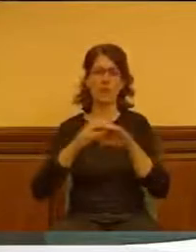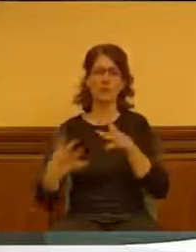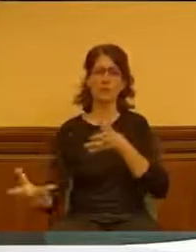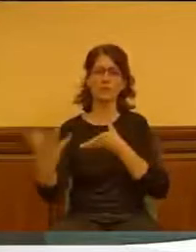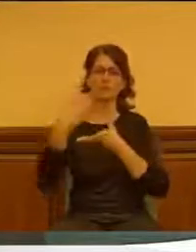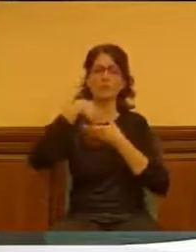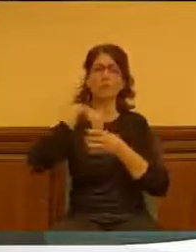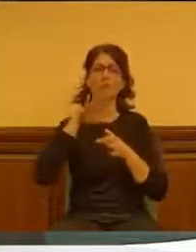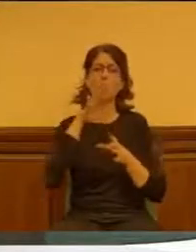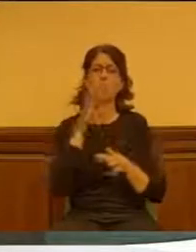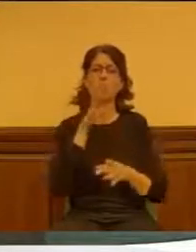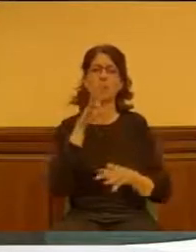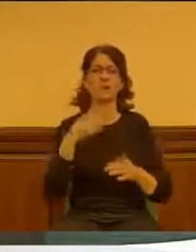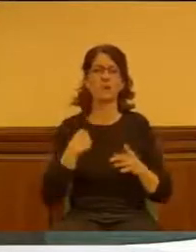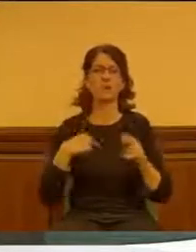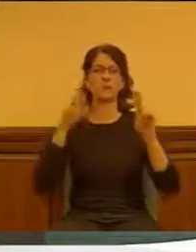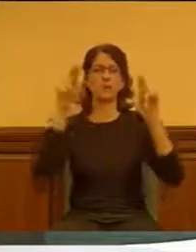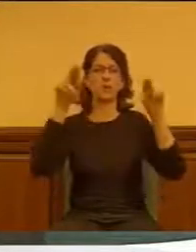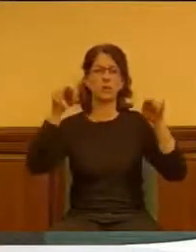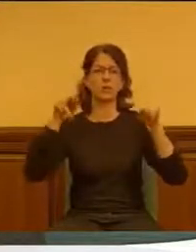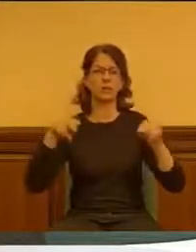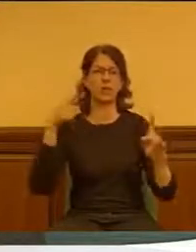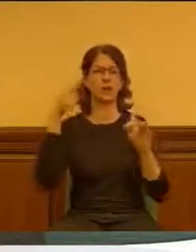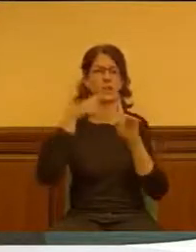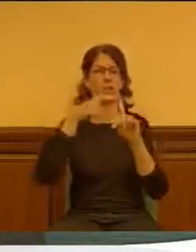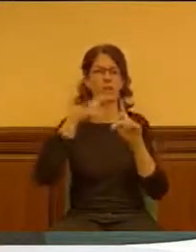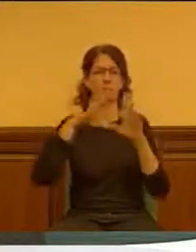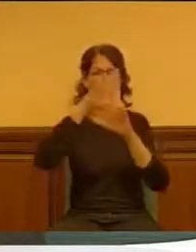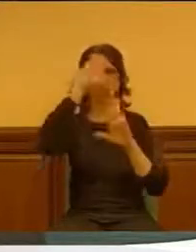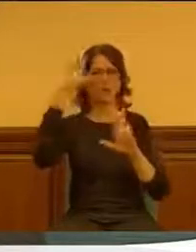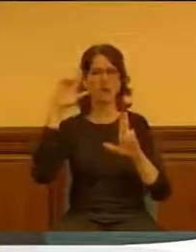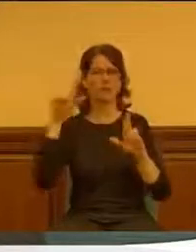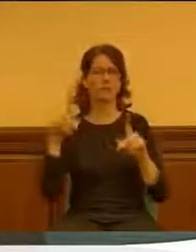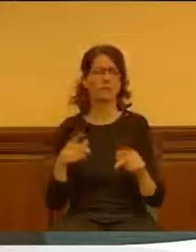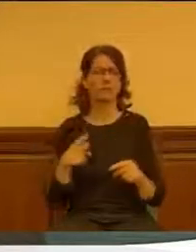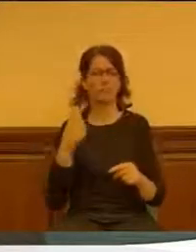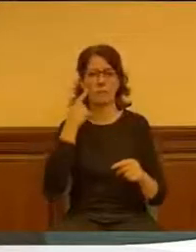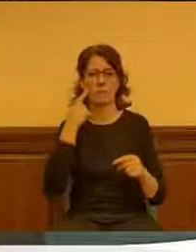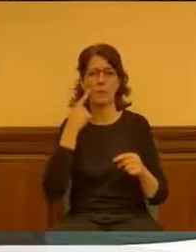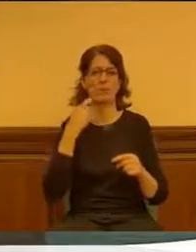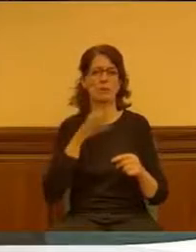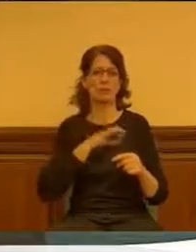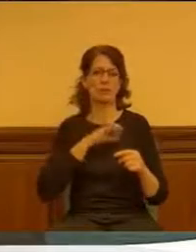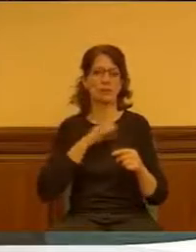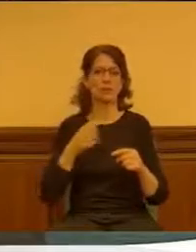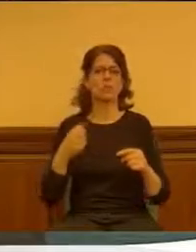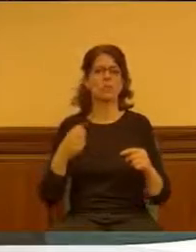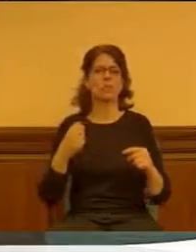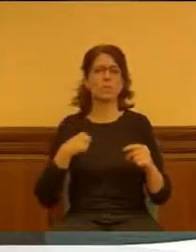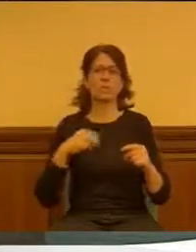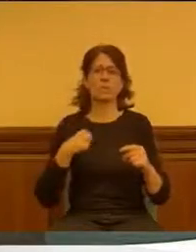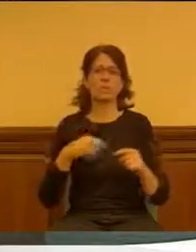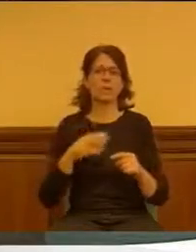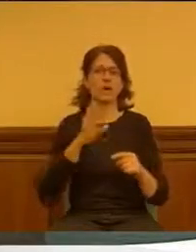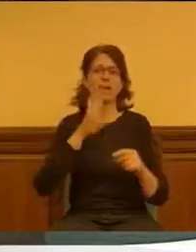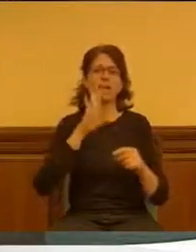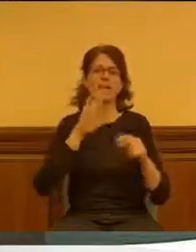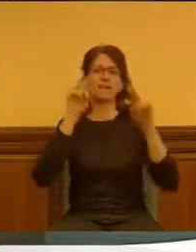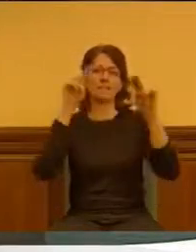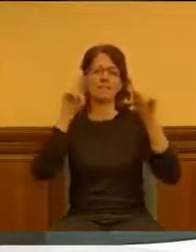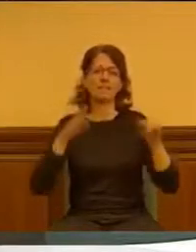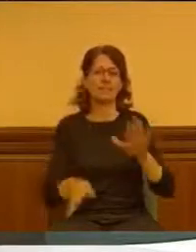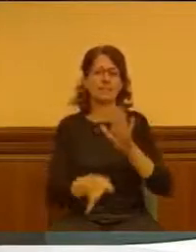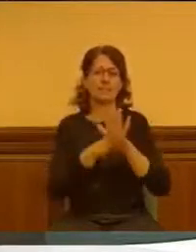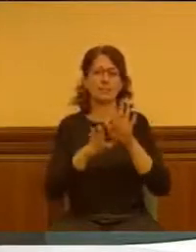residencia referente de la Comunidad de Madrid. Mire, señor Ortega, seguimos siendo la misma, la